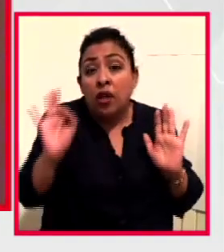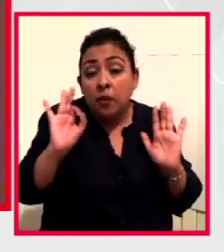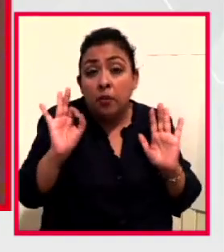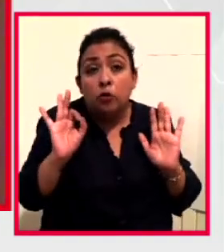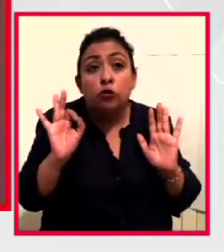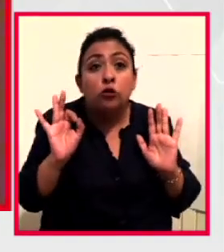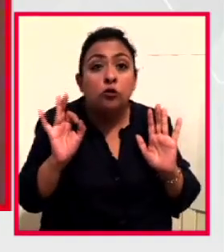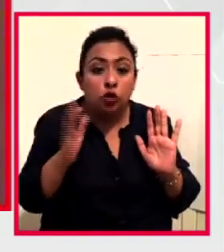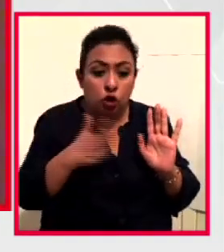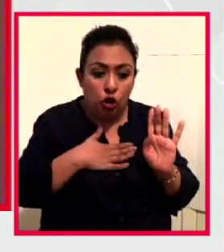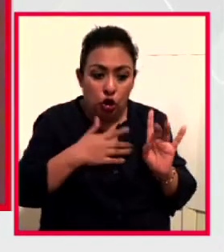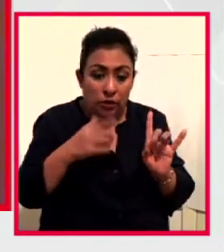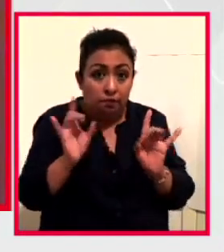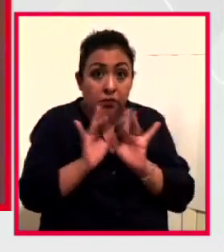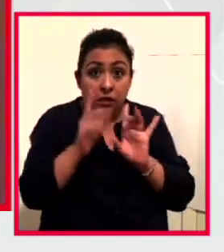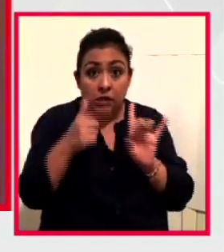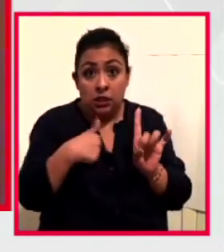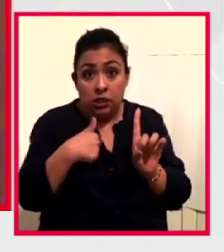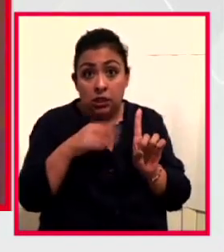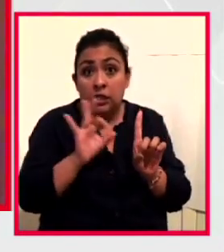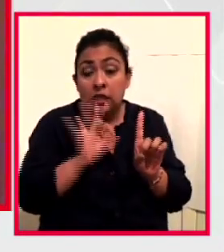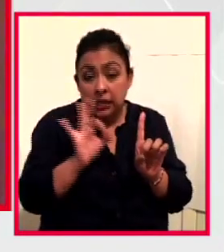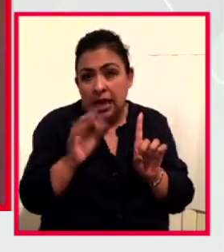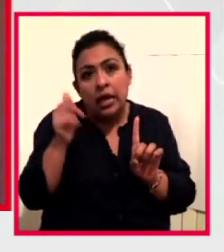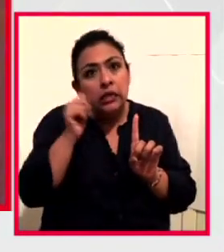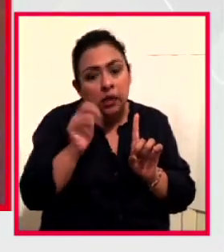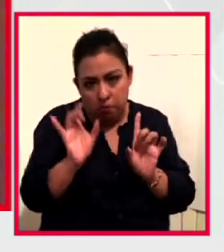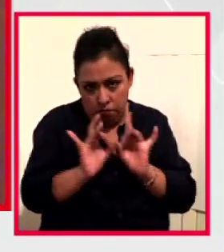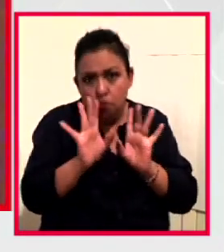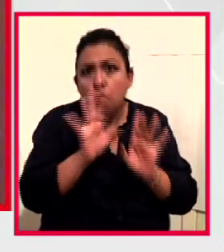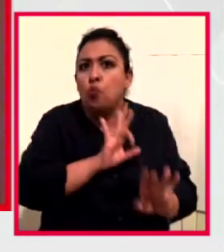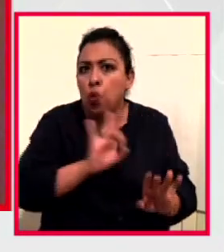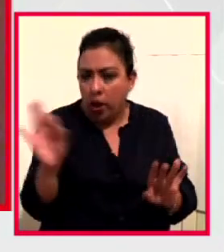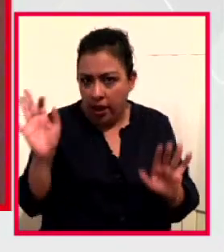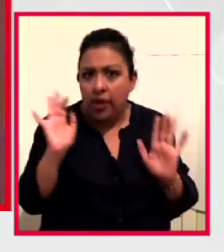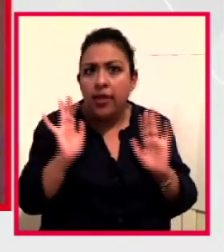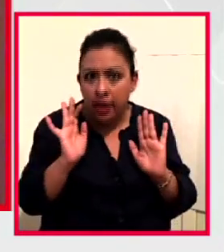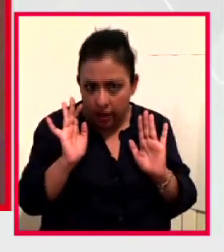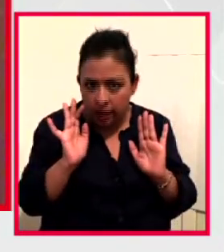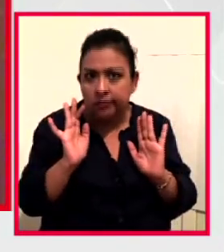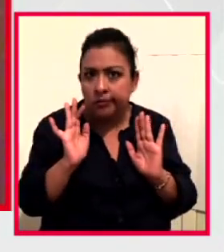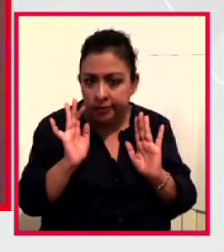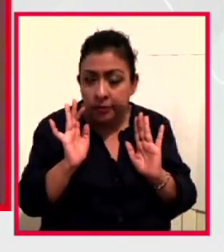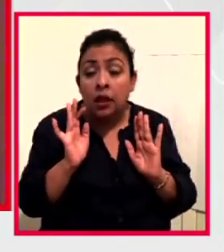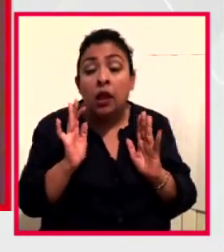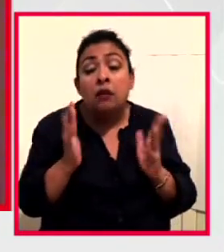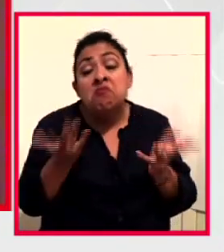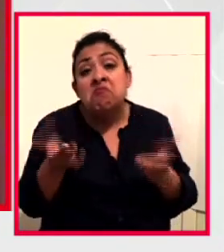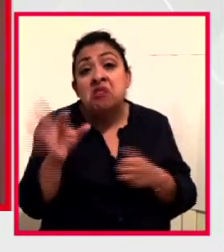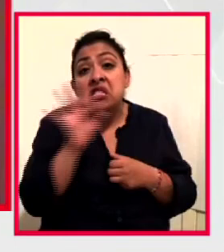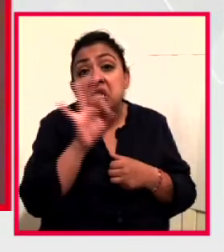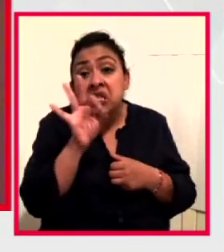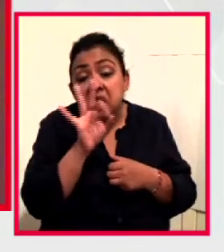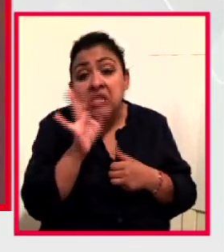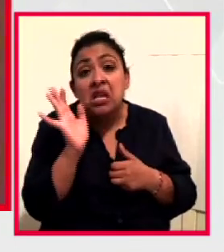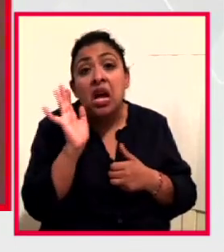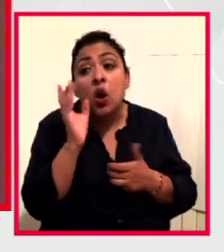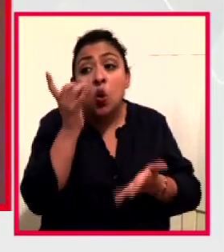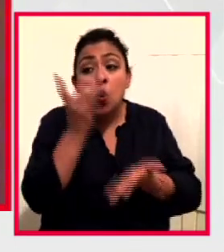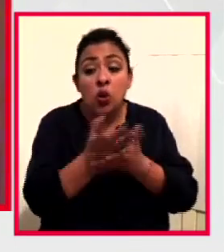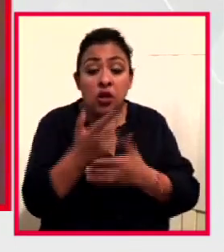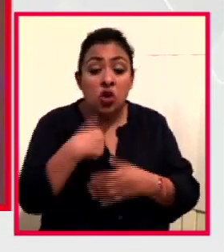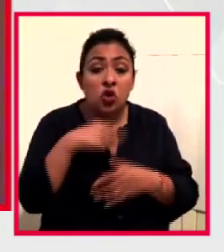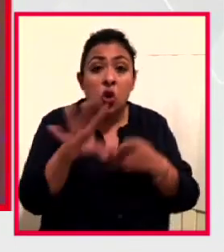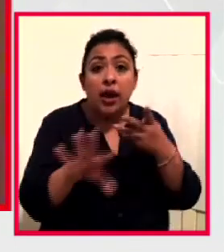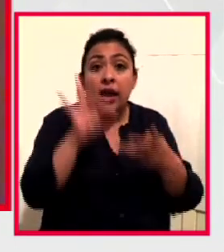esas personas, como siempre nos puede pasar, y en donde a lo mejor lo único que nos va a tocar elegir es